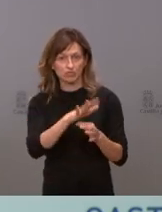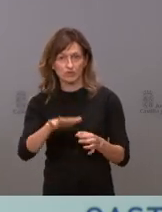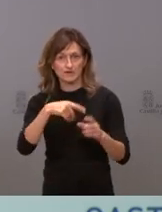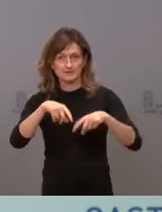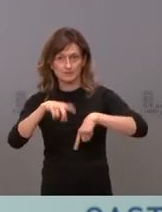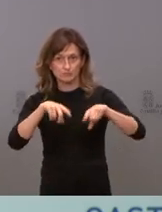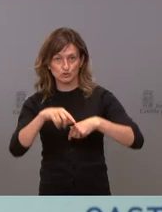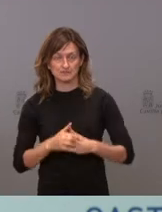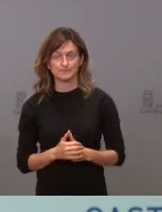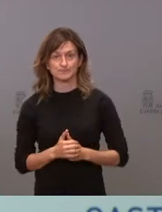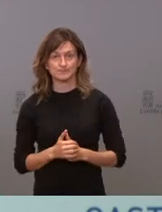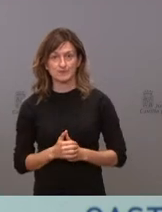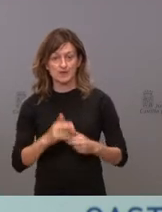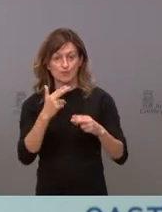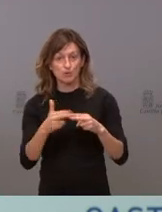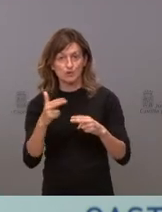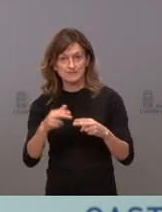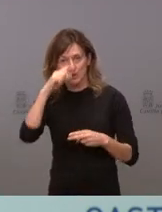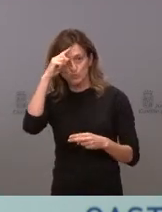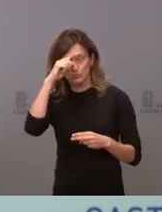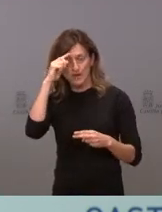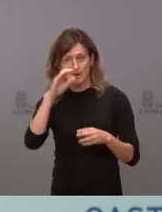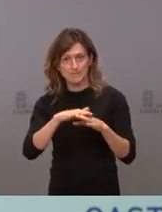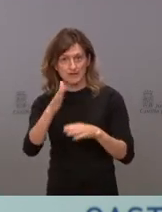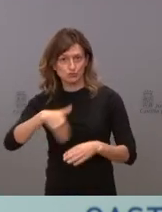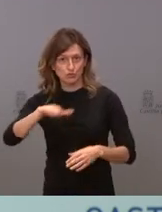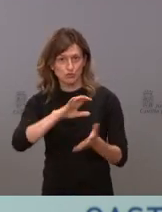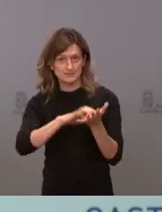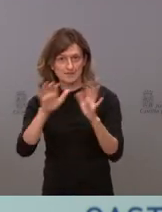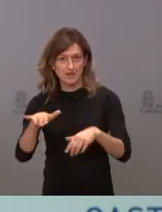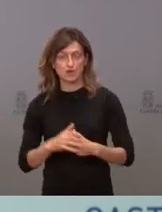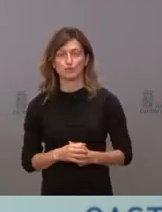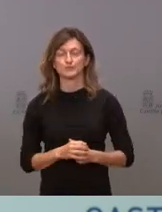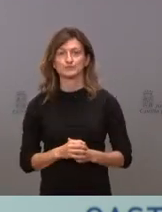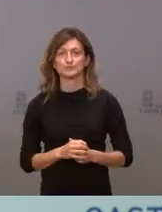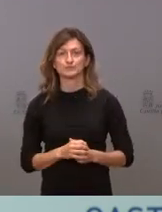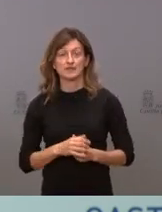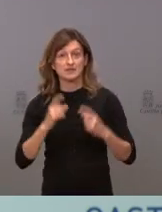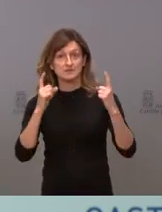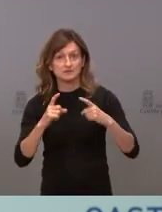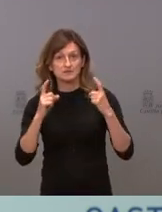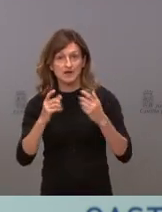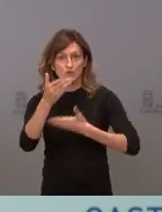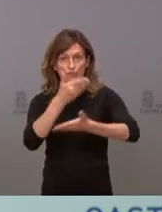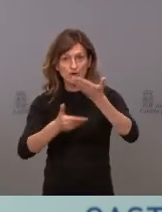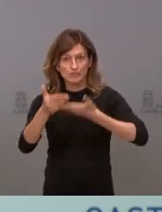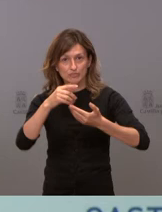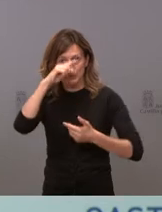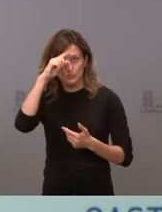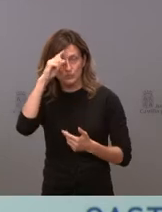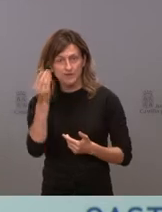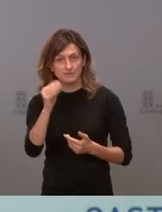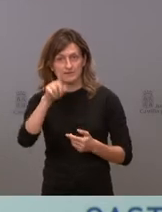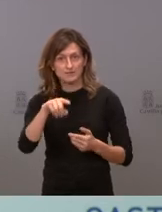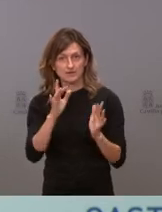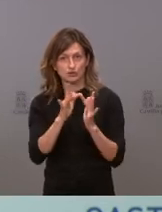Nuestra política cultural ha llegado a todo el territorio. Hemos intensificado nuestra colaboración cultural también con Portugal.